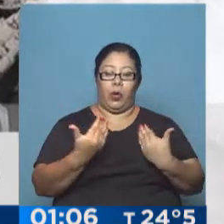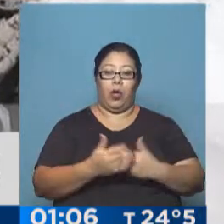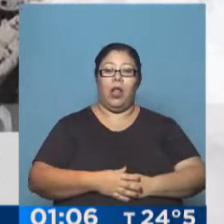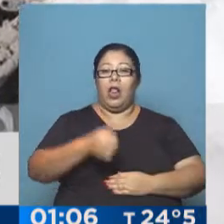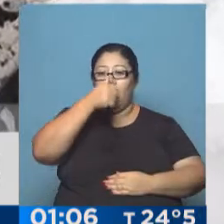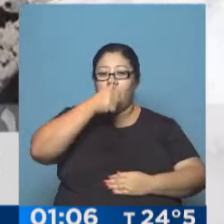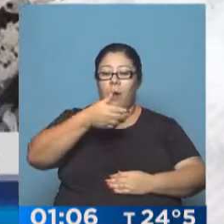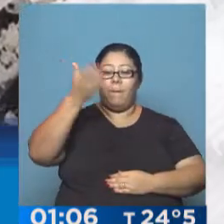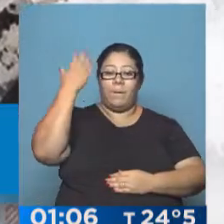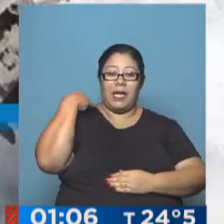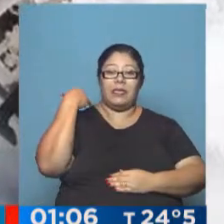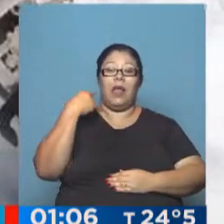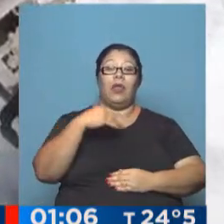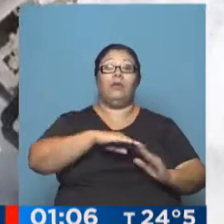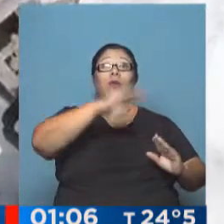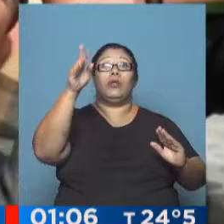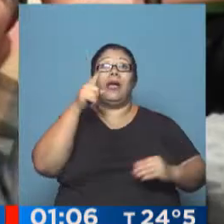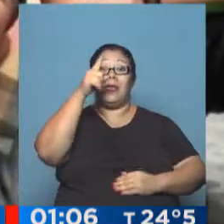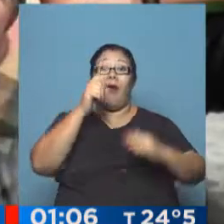convirtió en una leyenda del andinismo.